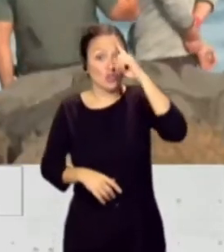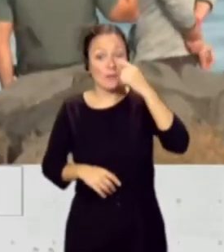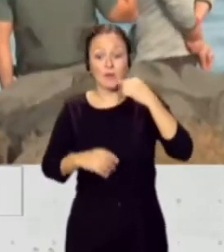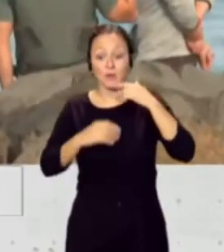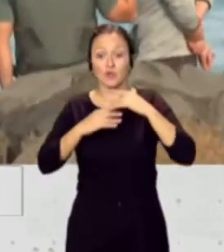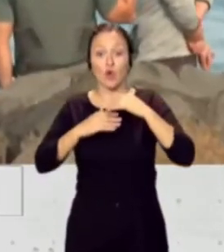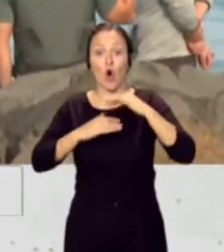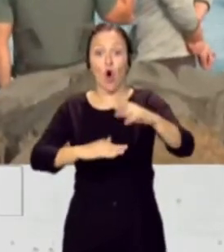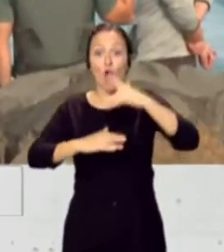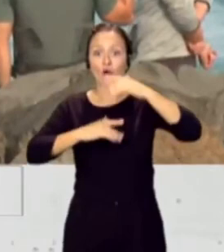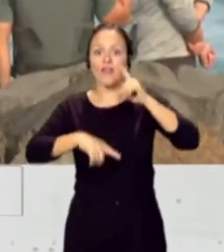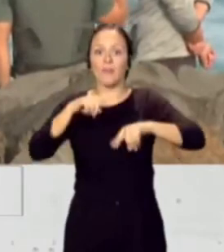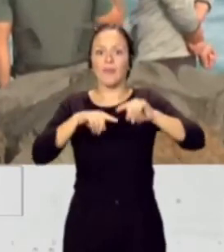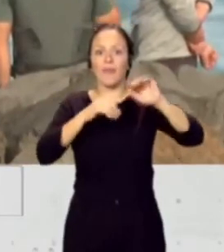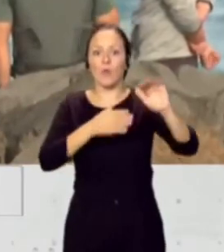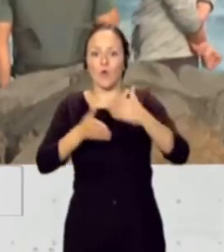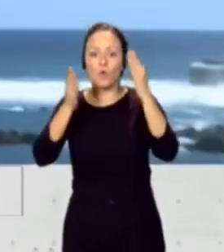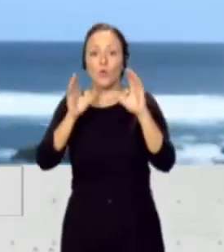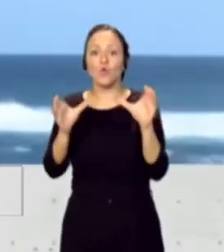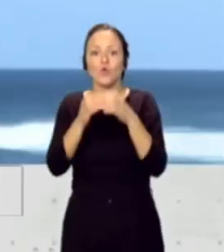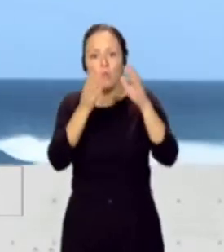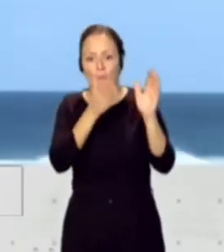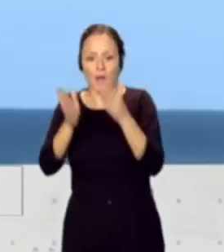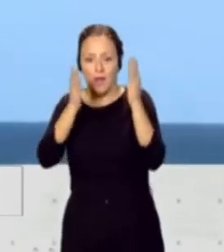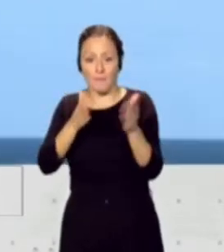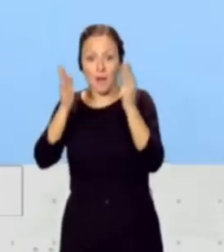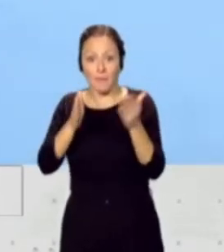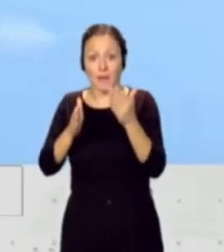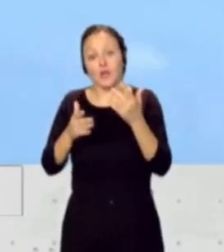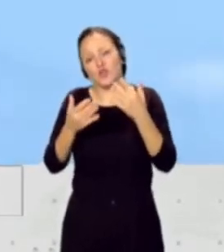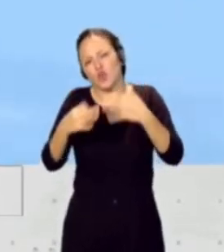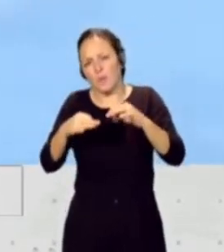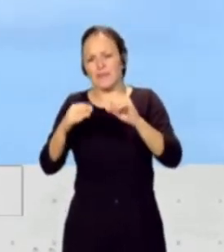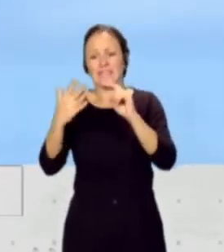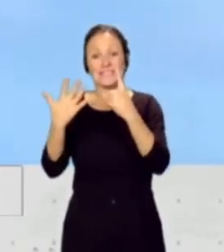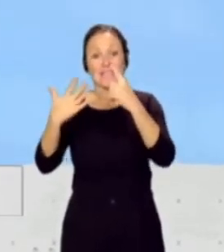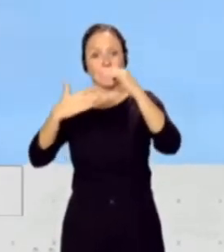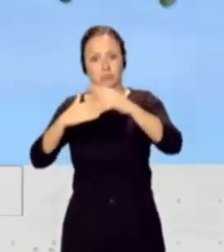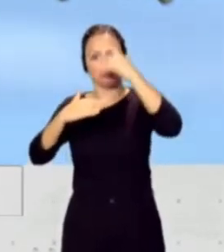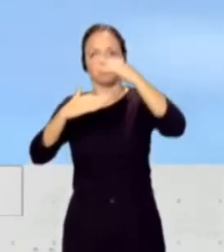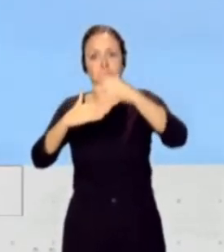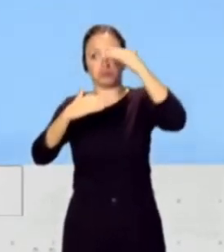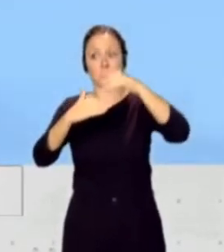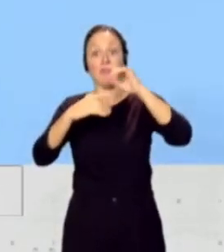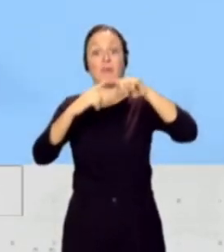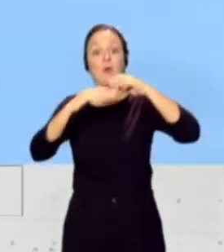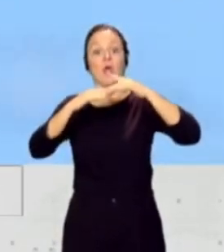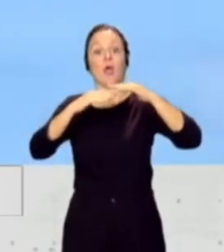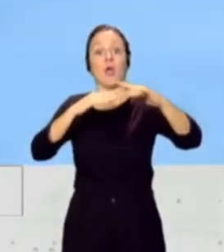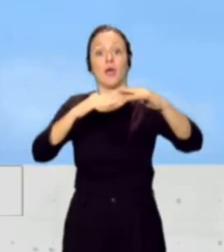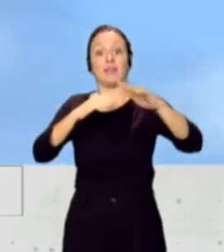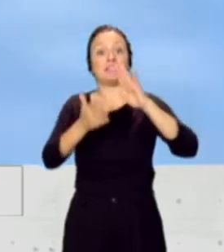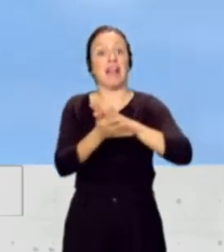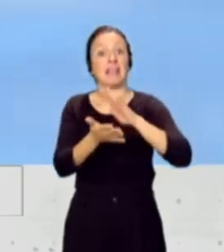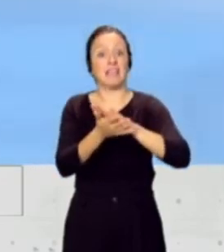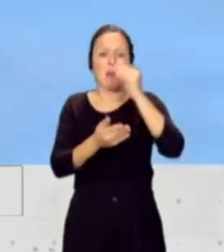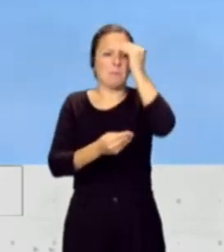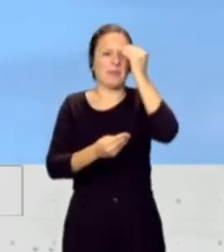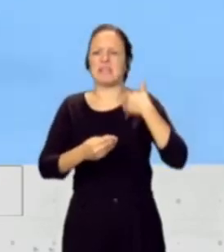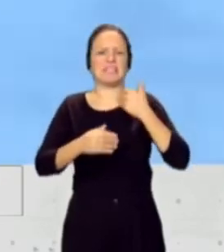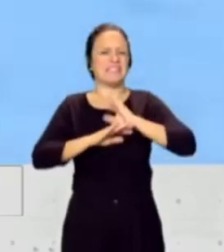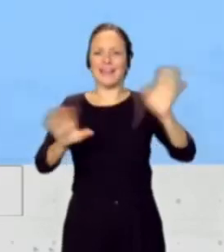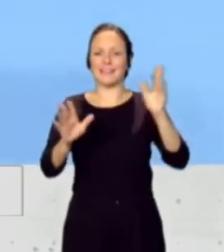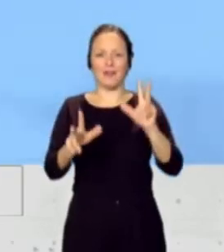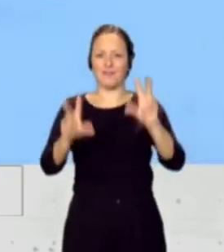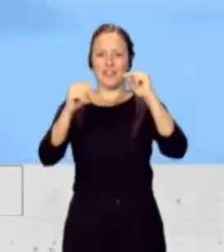serie y creen que cuando acaba una de esas series de 6 olas y se queda la lámina de agua tranquila, creen que no va a volver